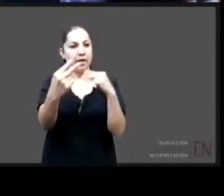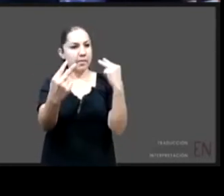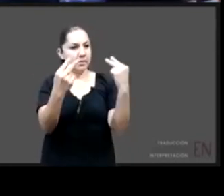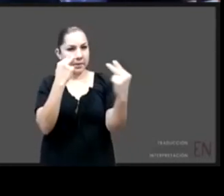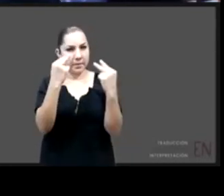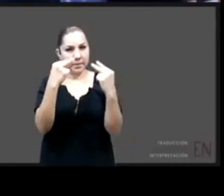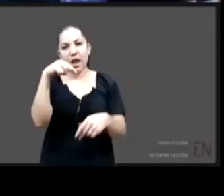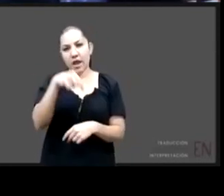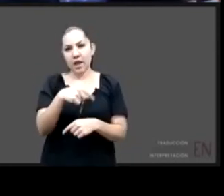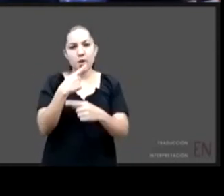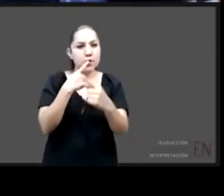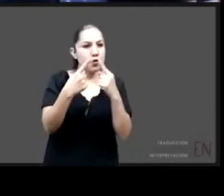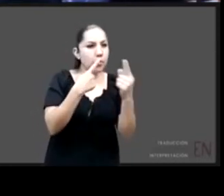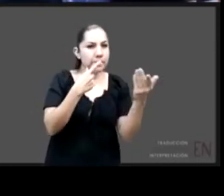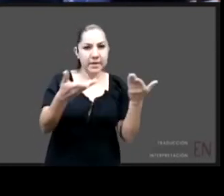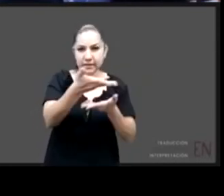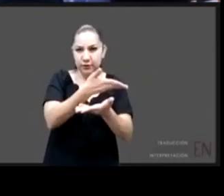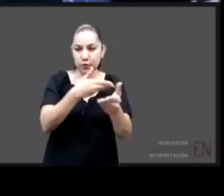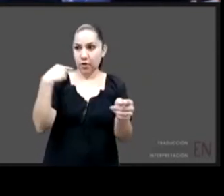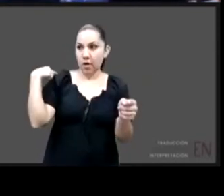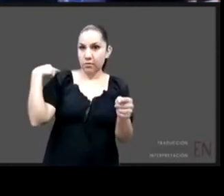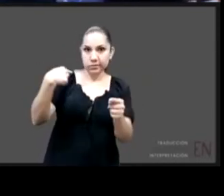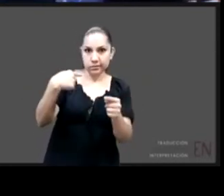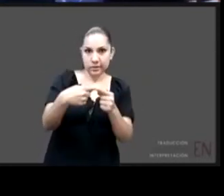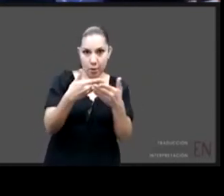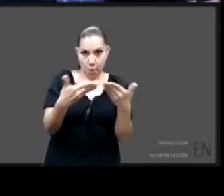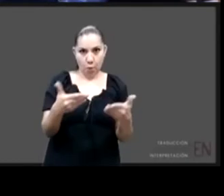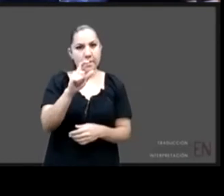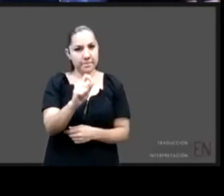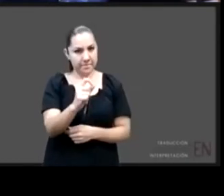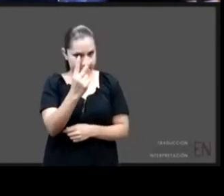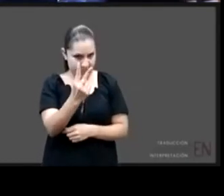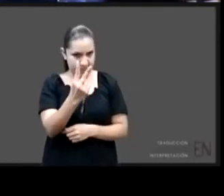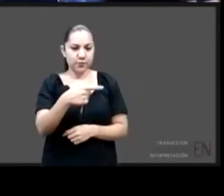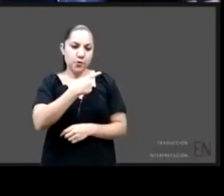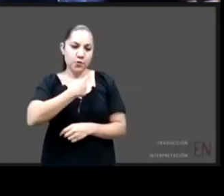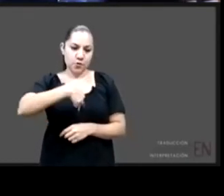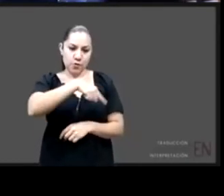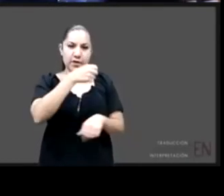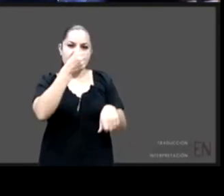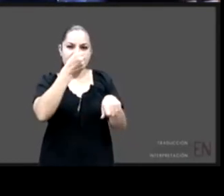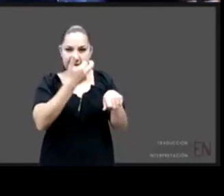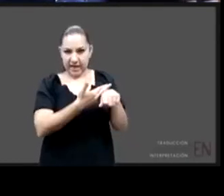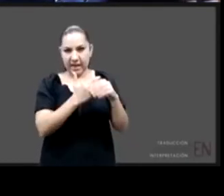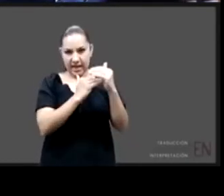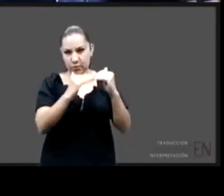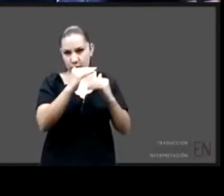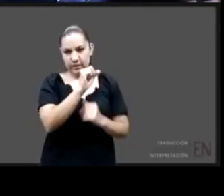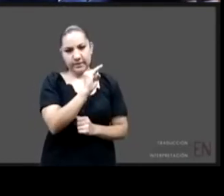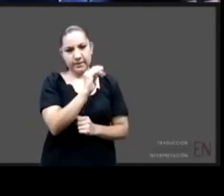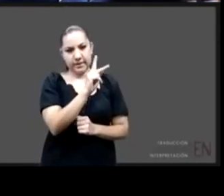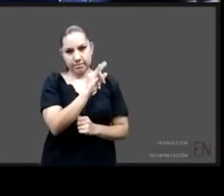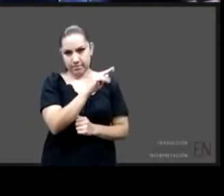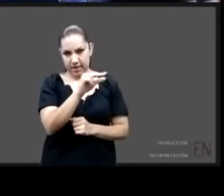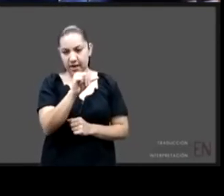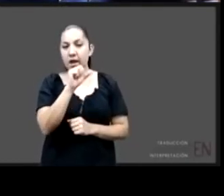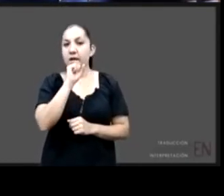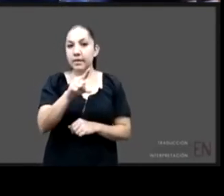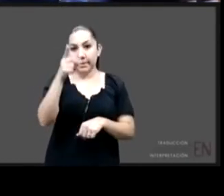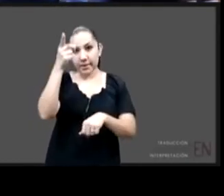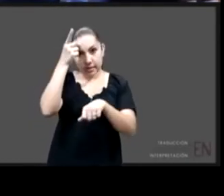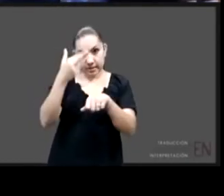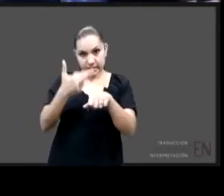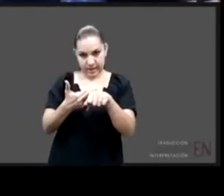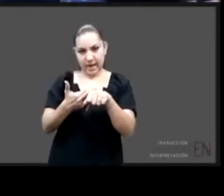22 que hemos organizado desde la Secretaría Ejecutiva del CIPINA y la Dirección General de Asuntos